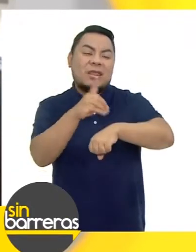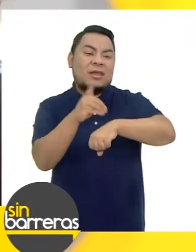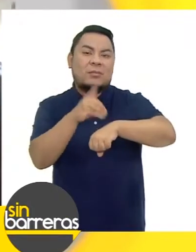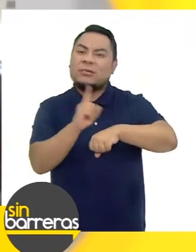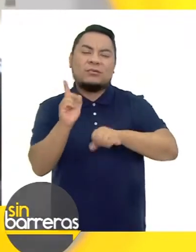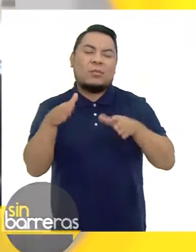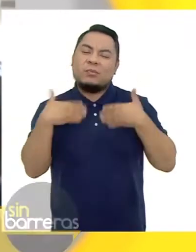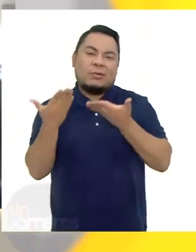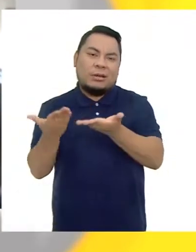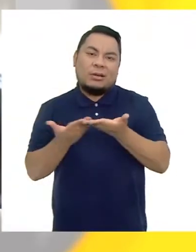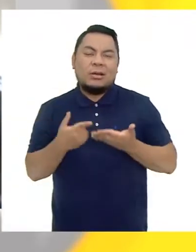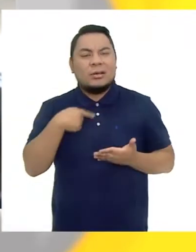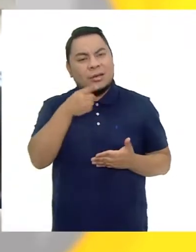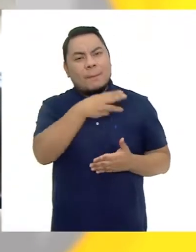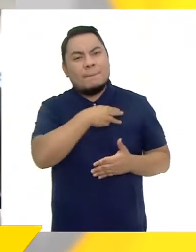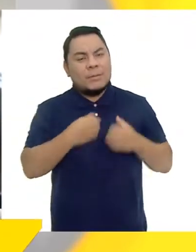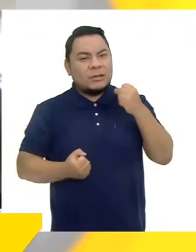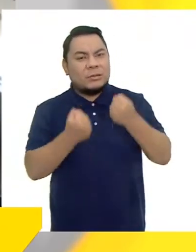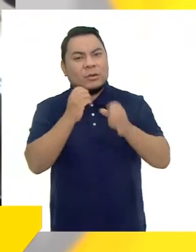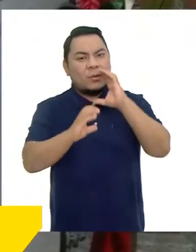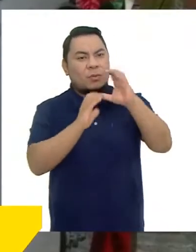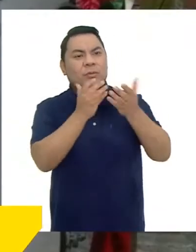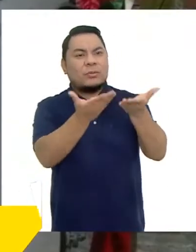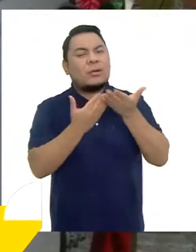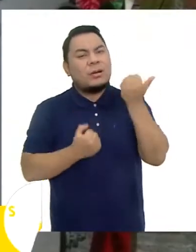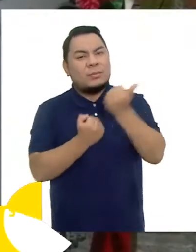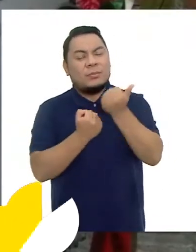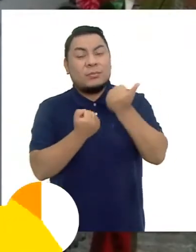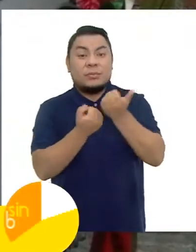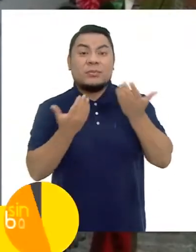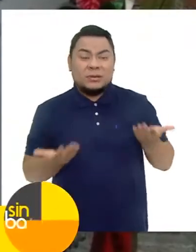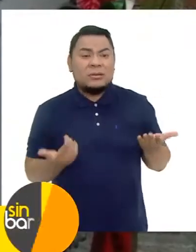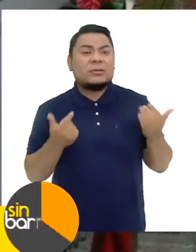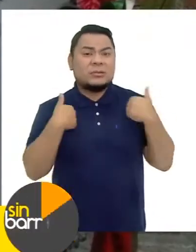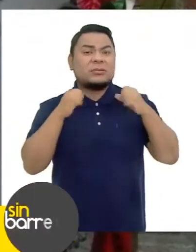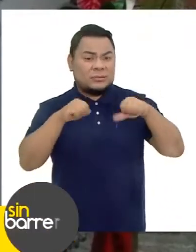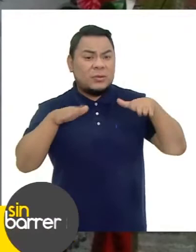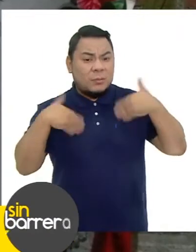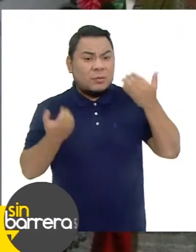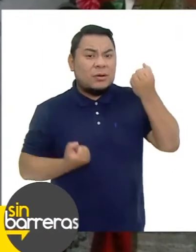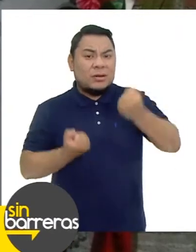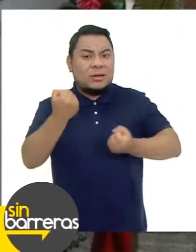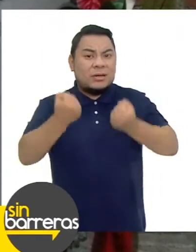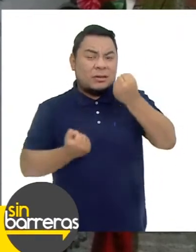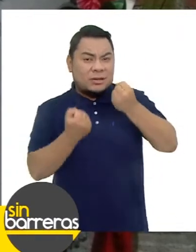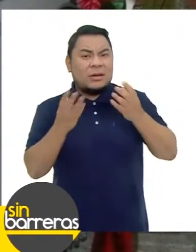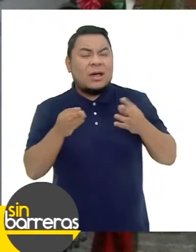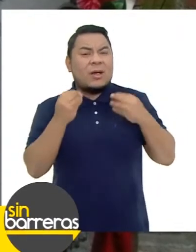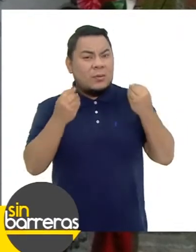no puedo. Yo quisiera que el Ministerio de Transporte y Comunicación me apoye con esto de poder